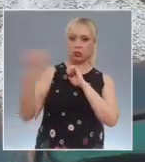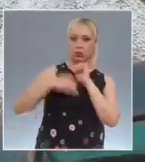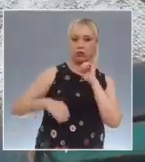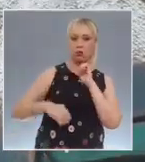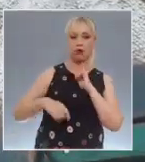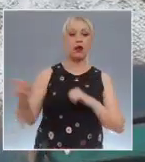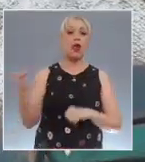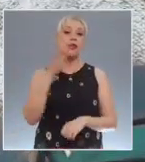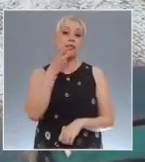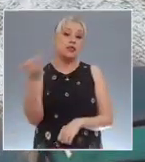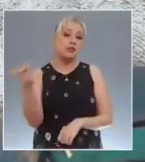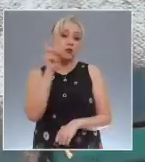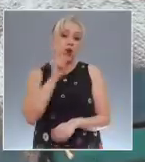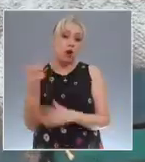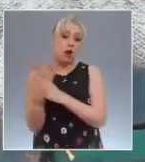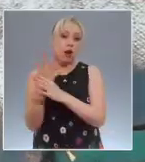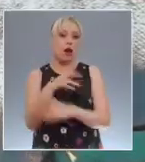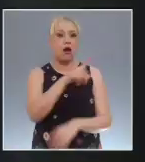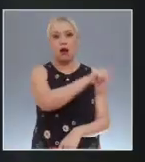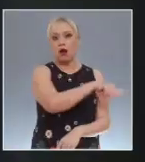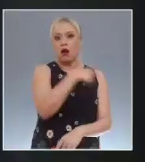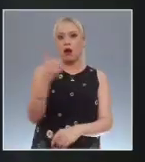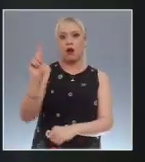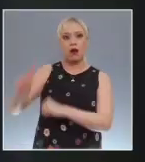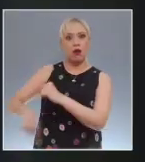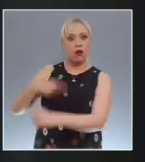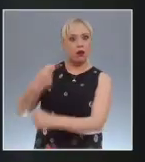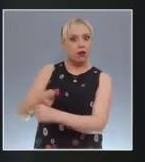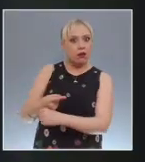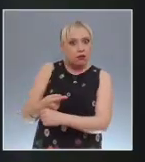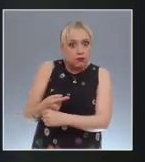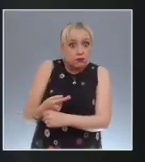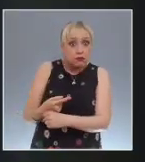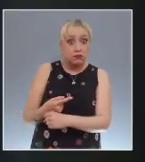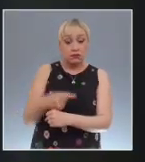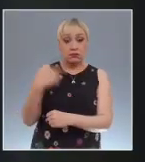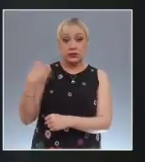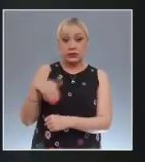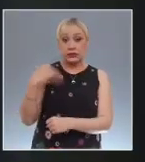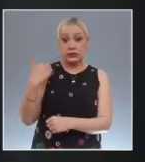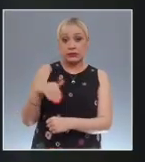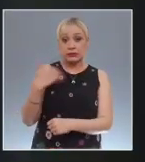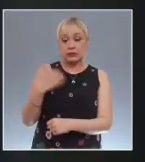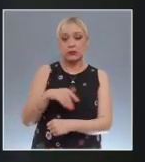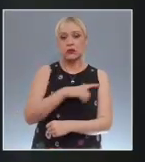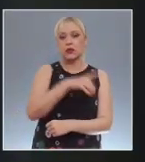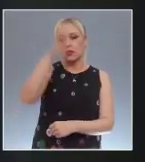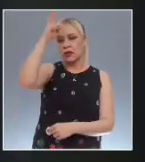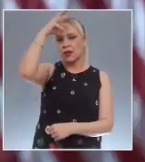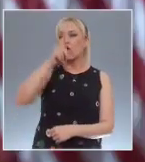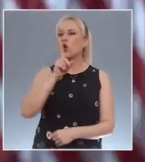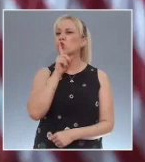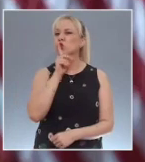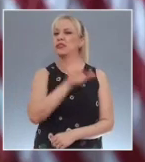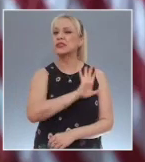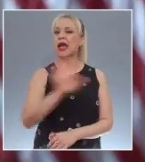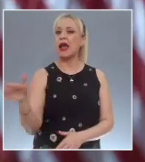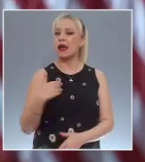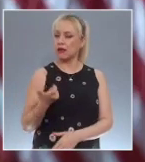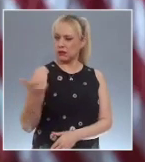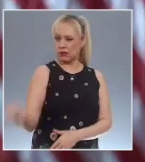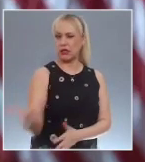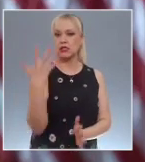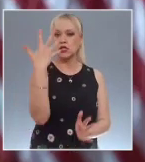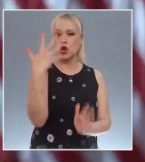luego de que Trump fuera condenado a indemnizar a la persona, esta mujer, con 5 millones de dólares. En